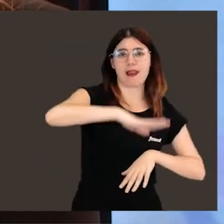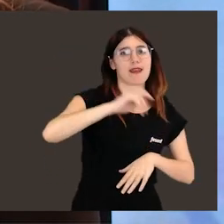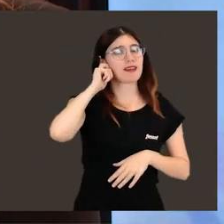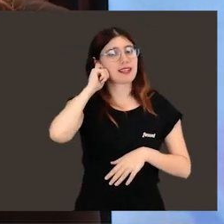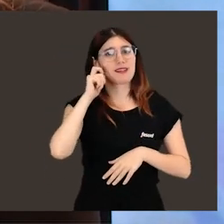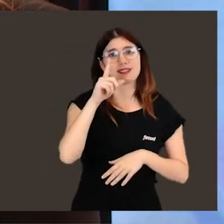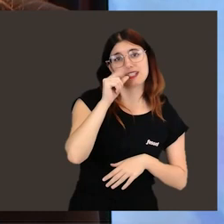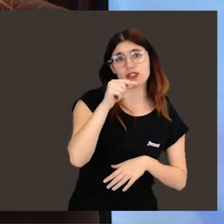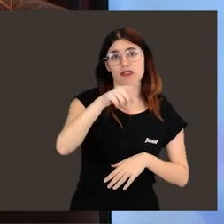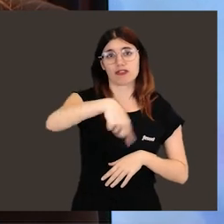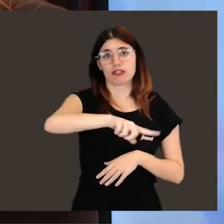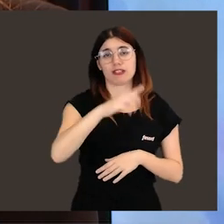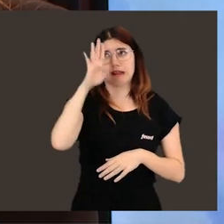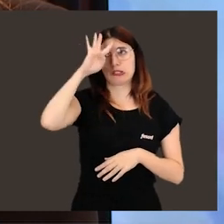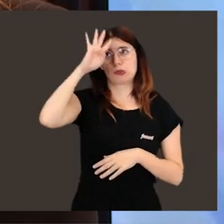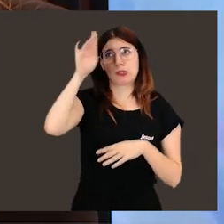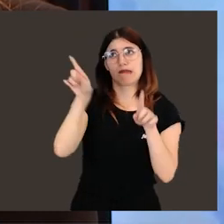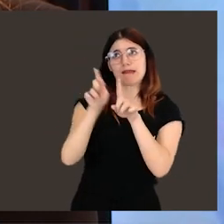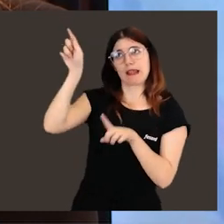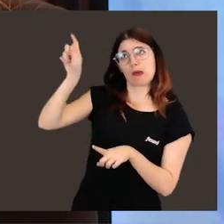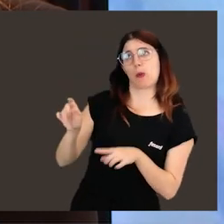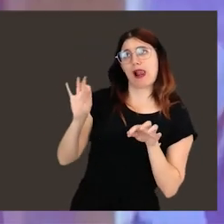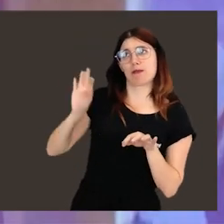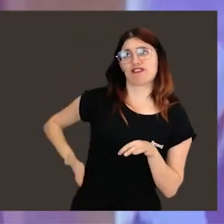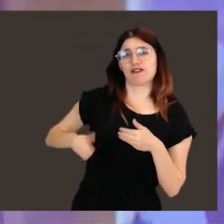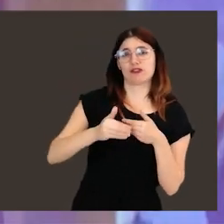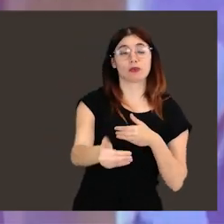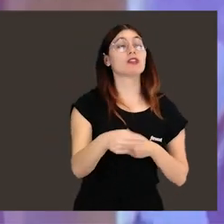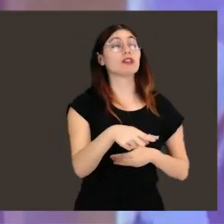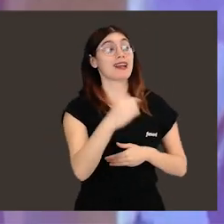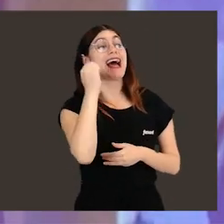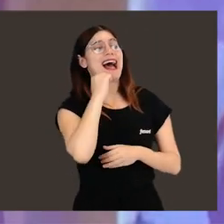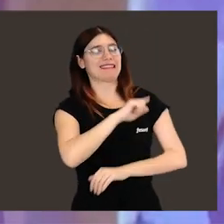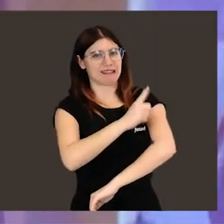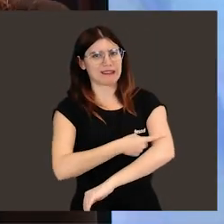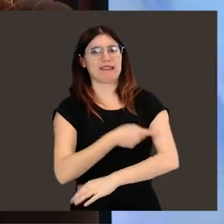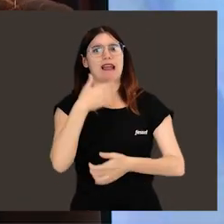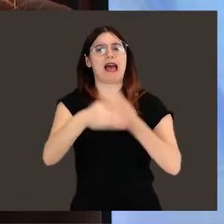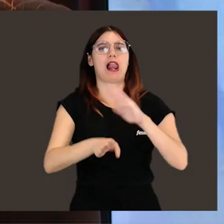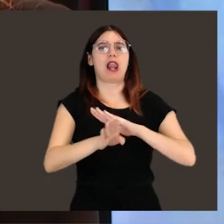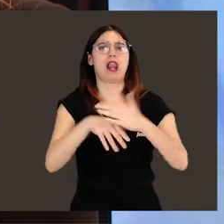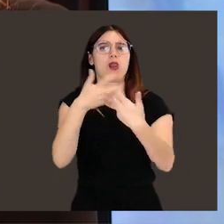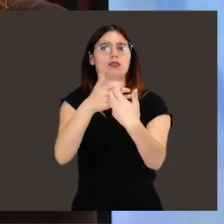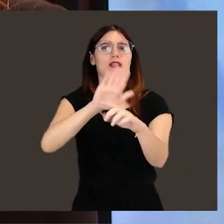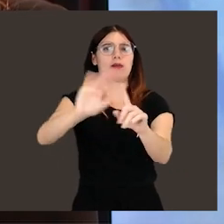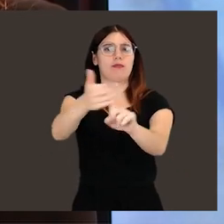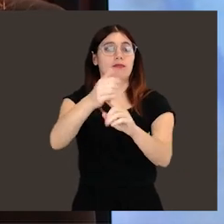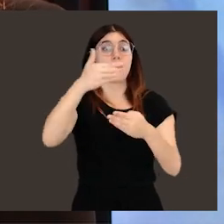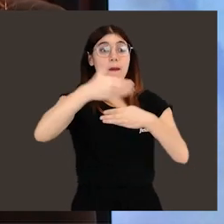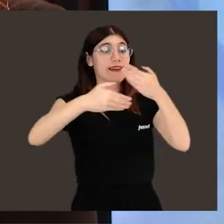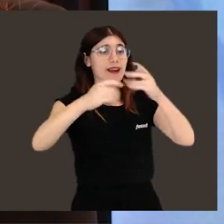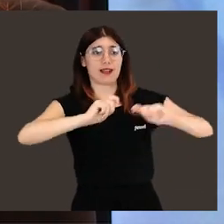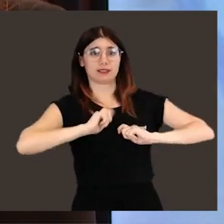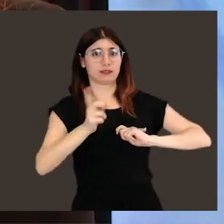mensaje para las niñas y niños que sueñen ser como Sara García Alonso. Que se atrevan a perseguir aquello que les